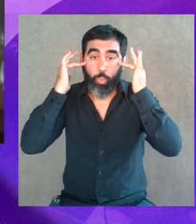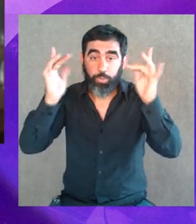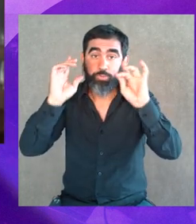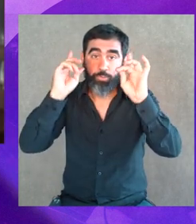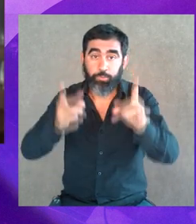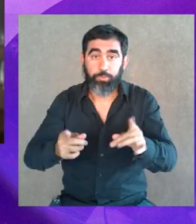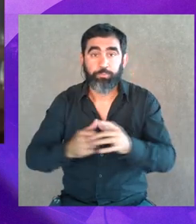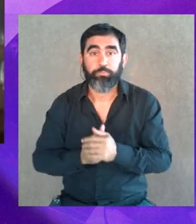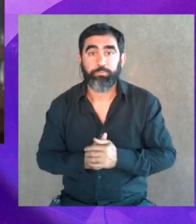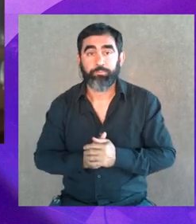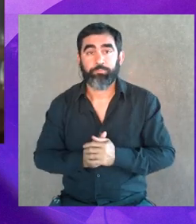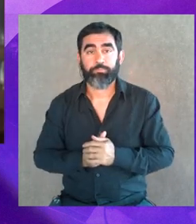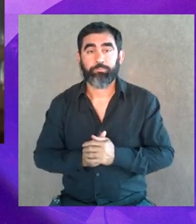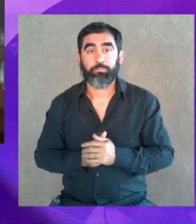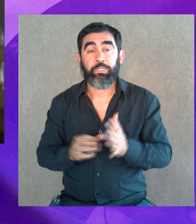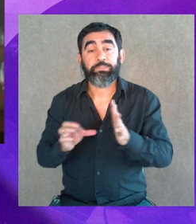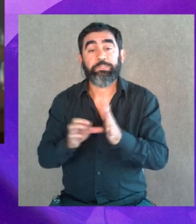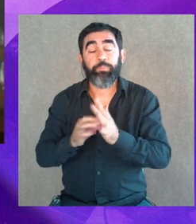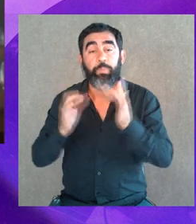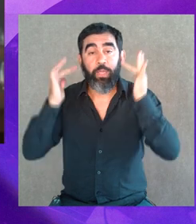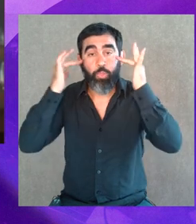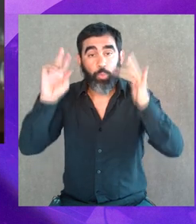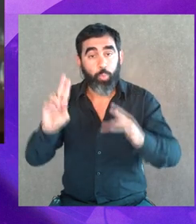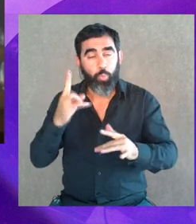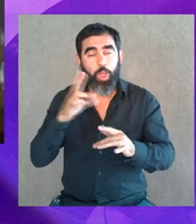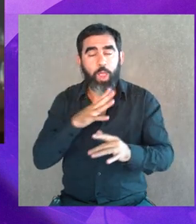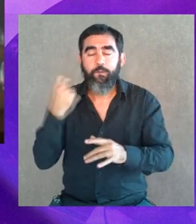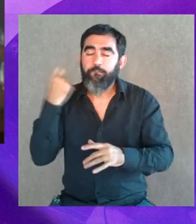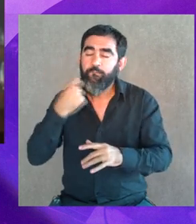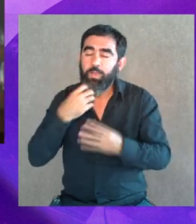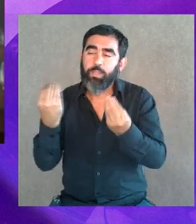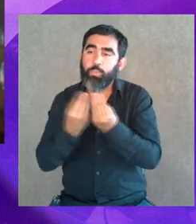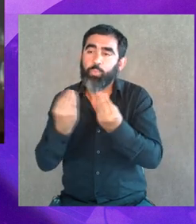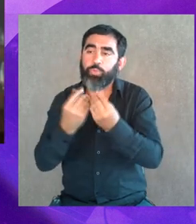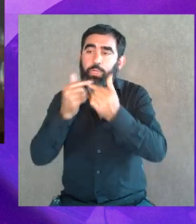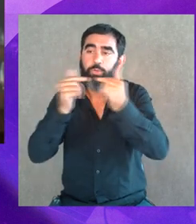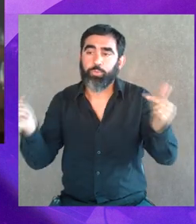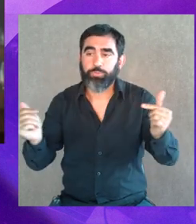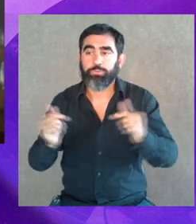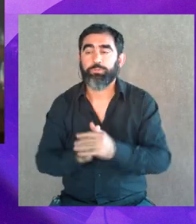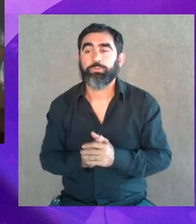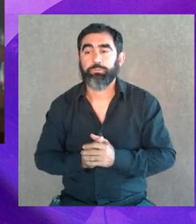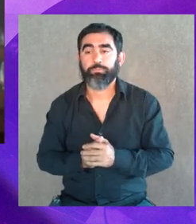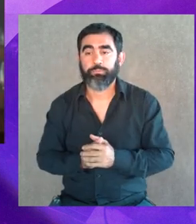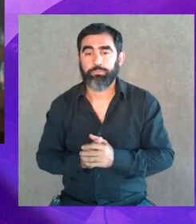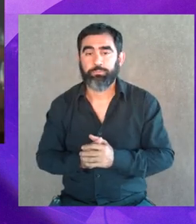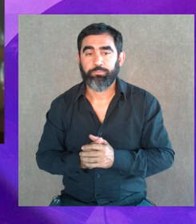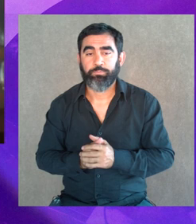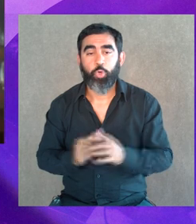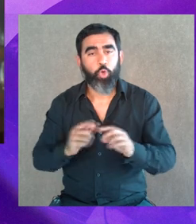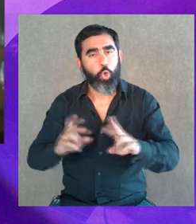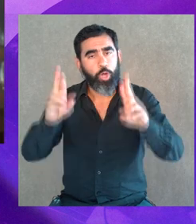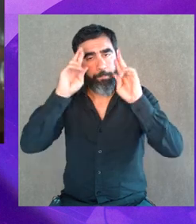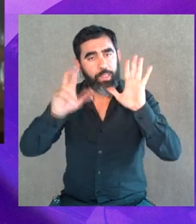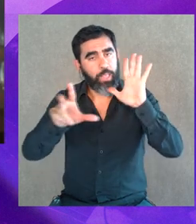educación. El sistema educativo uruguayo tiene un debe tremendo con este tema. No